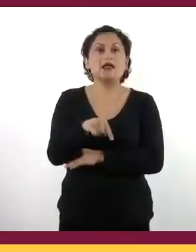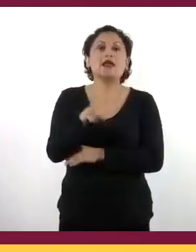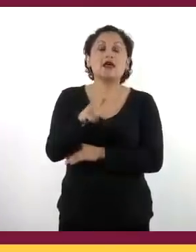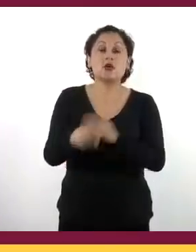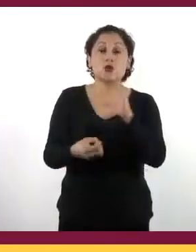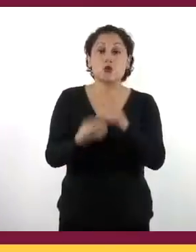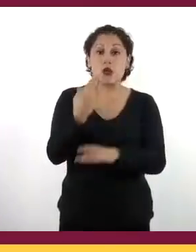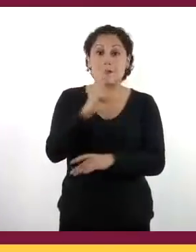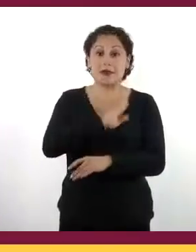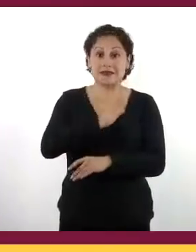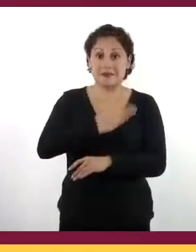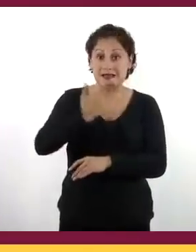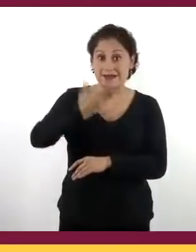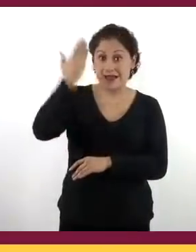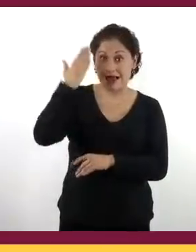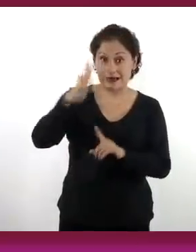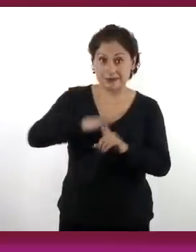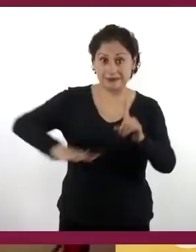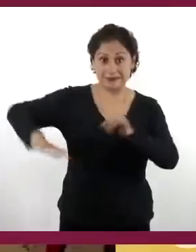Nueva España.